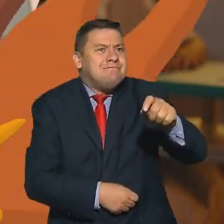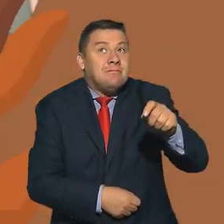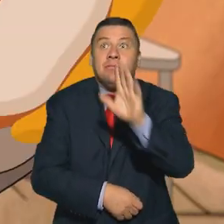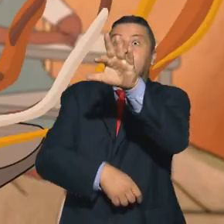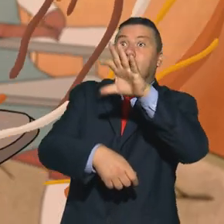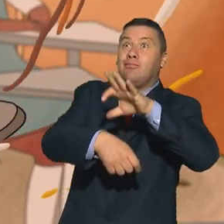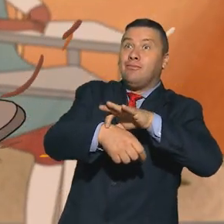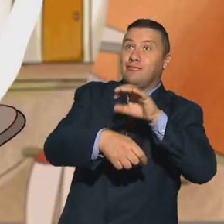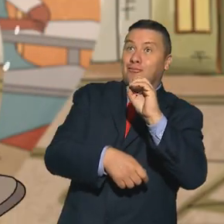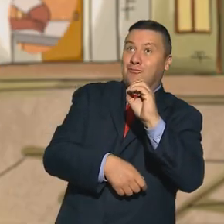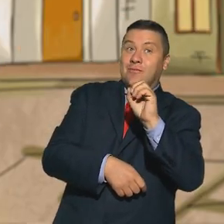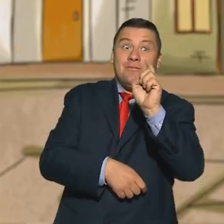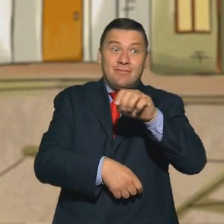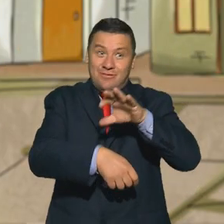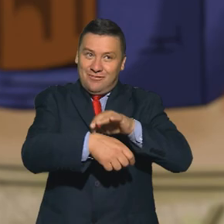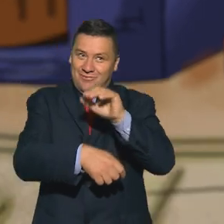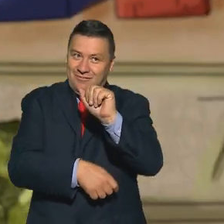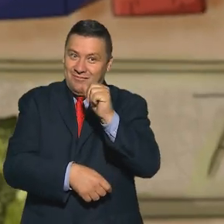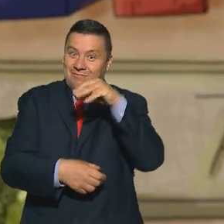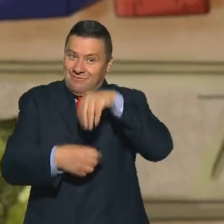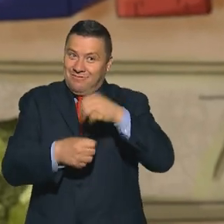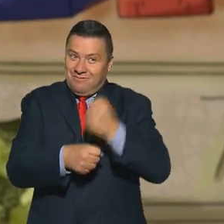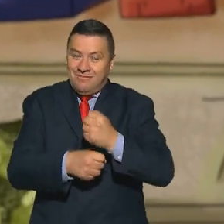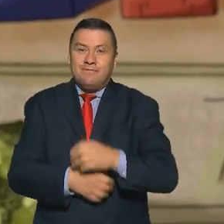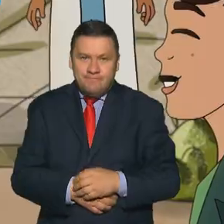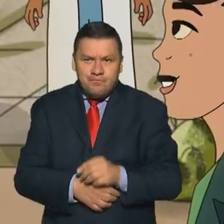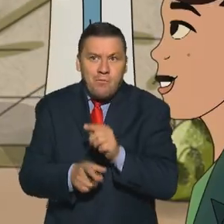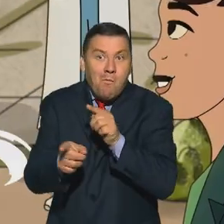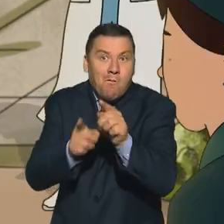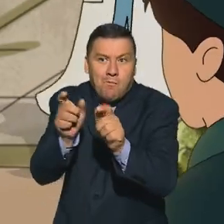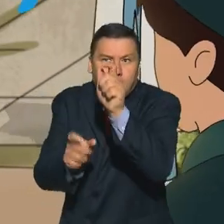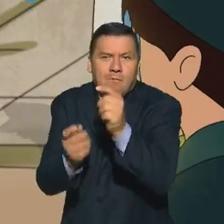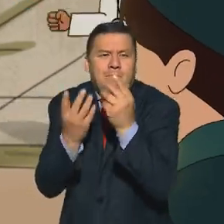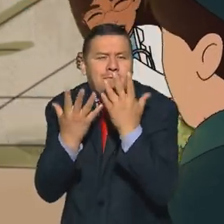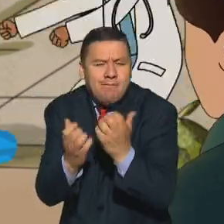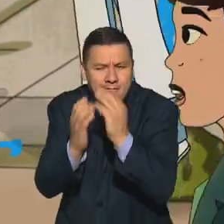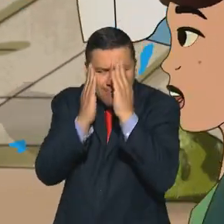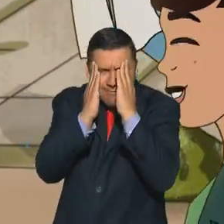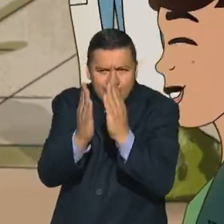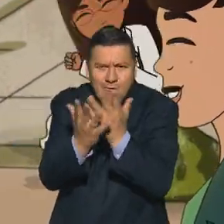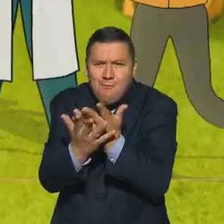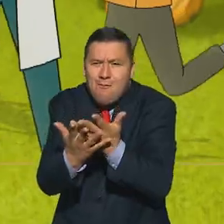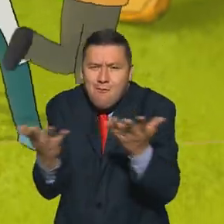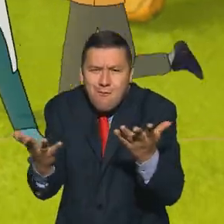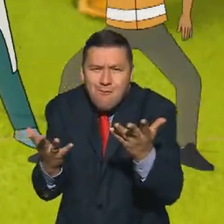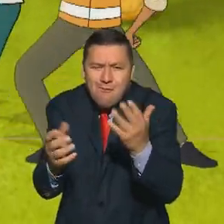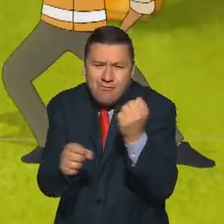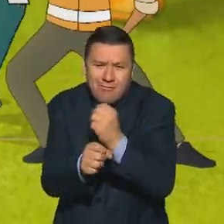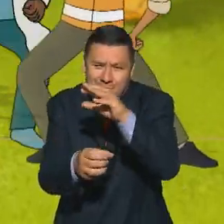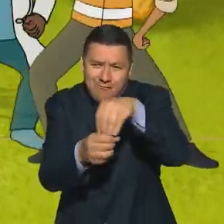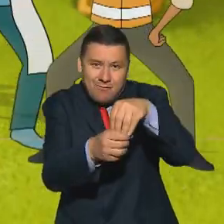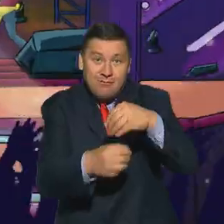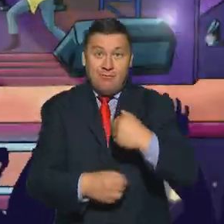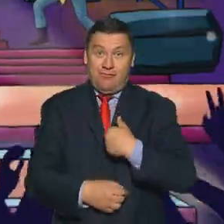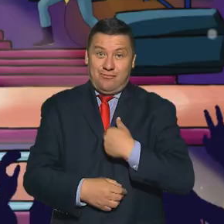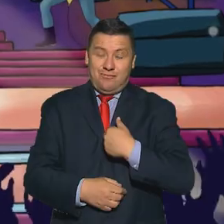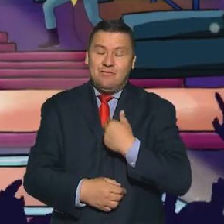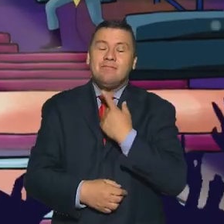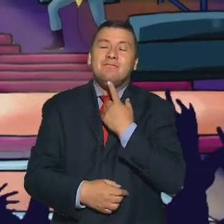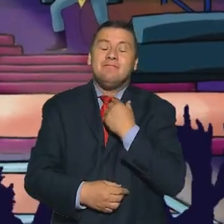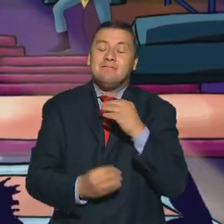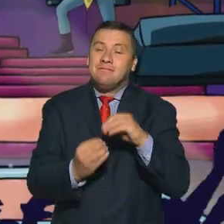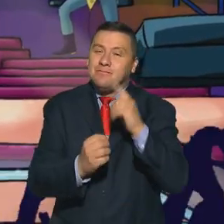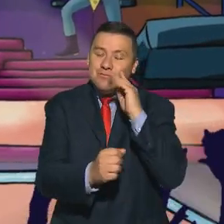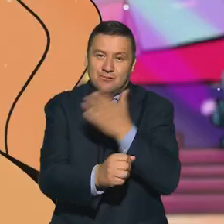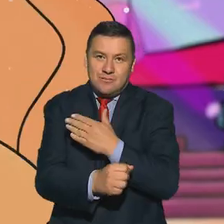necesitaba... ¡Doctores! ¡Y doctoras también! Habían también quienes querían dedicarse a muchas otras ocupaciones. Y yo,